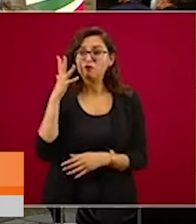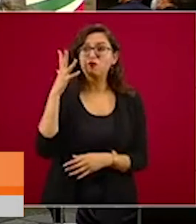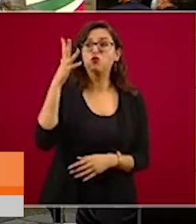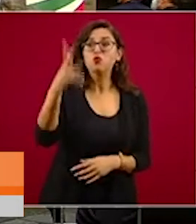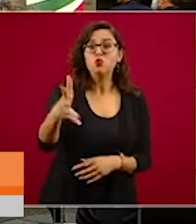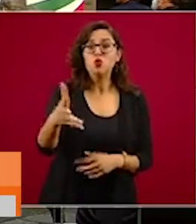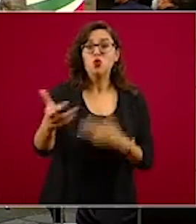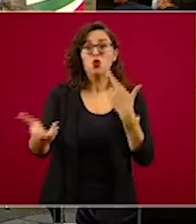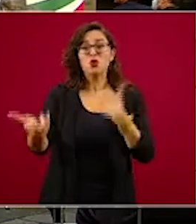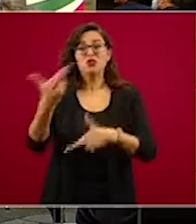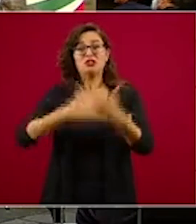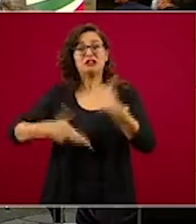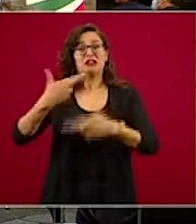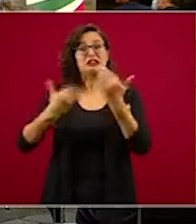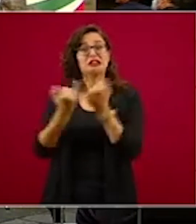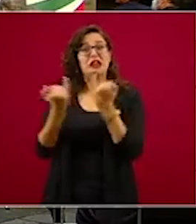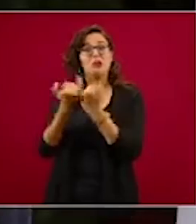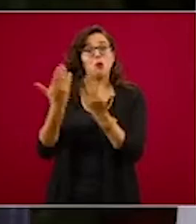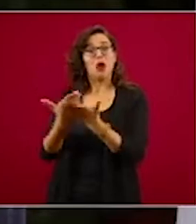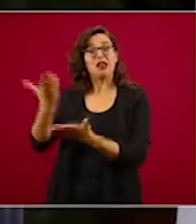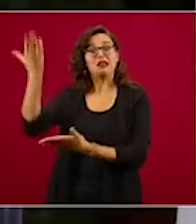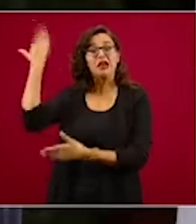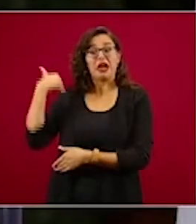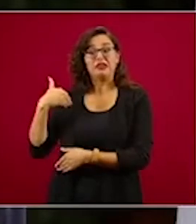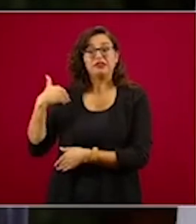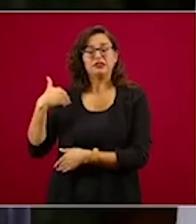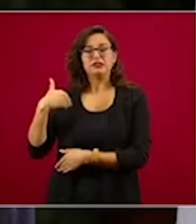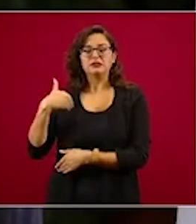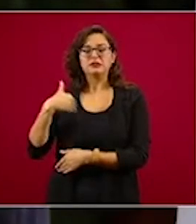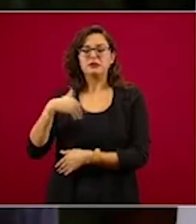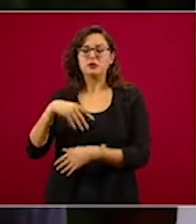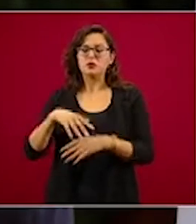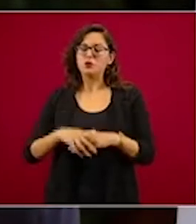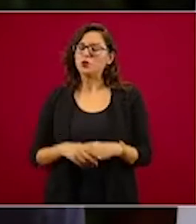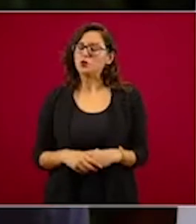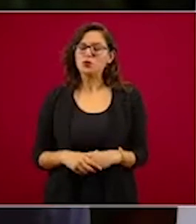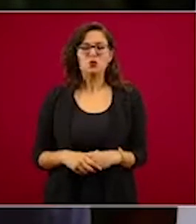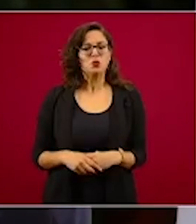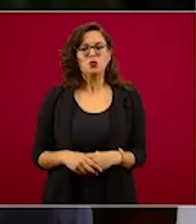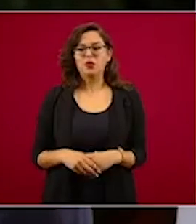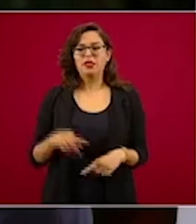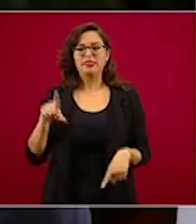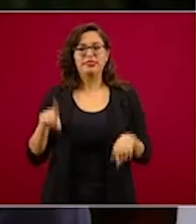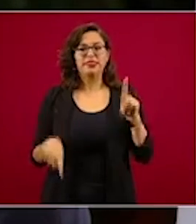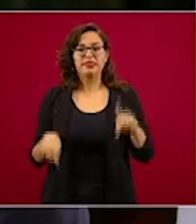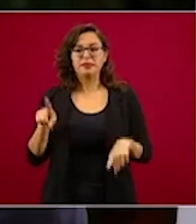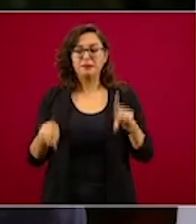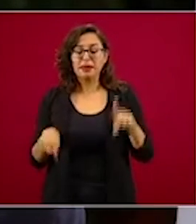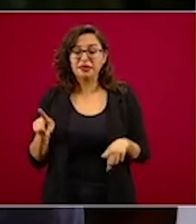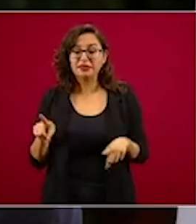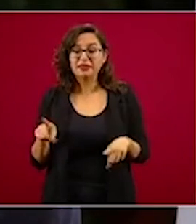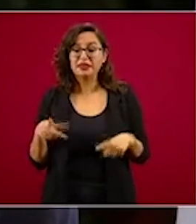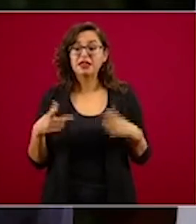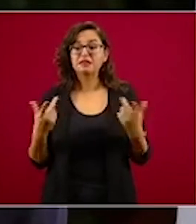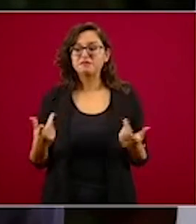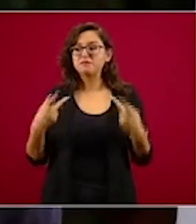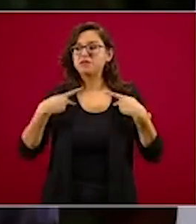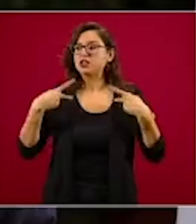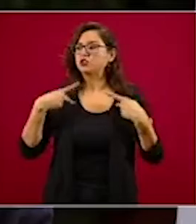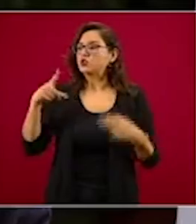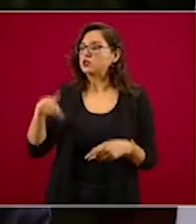depende mucho de continuar con la revolución de las